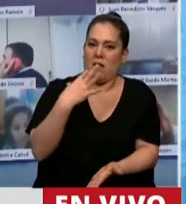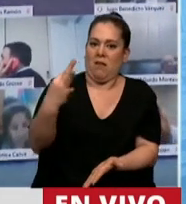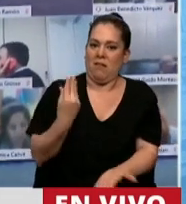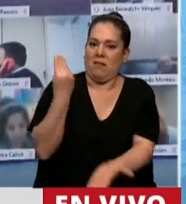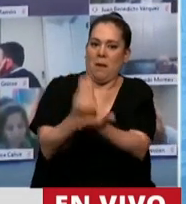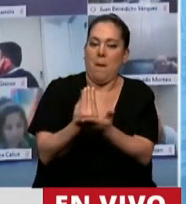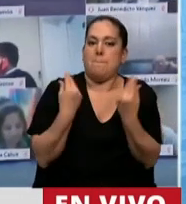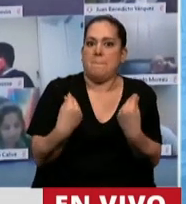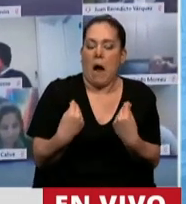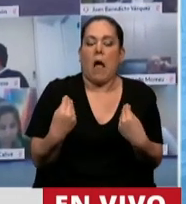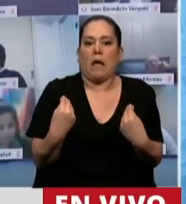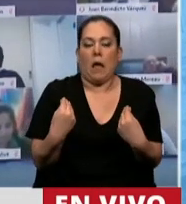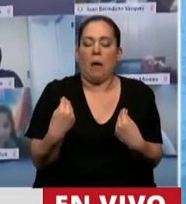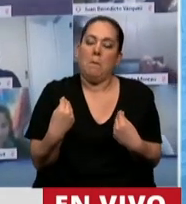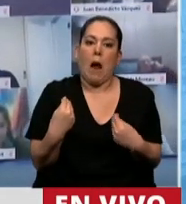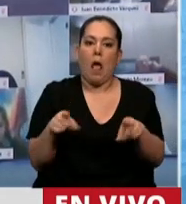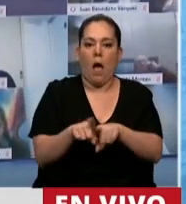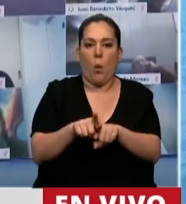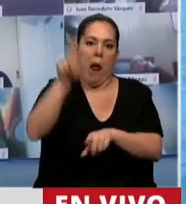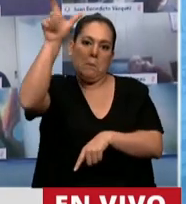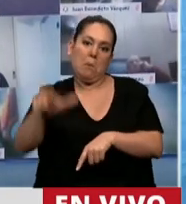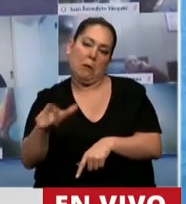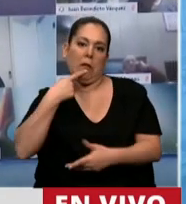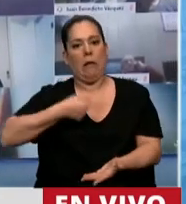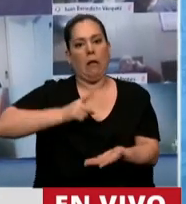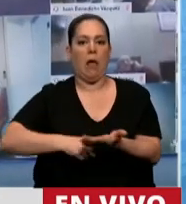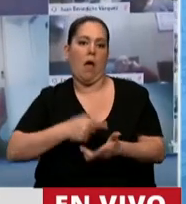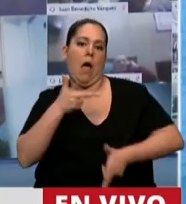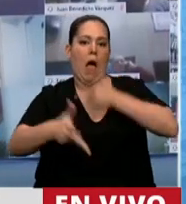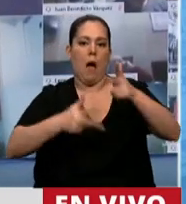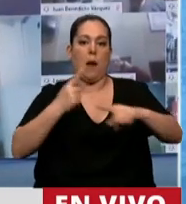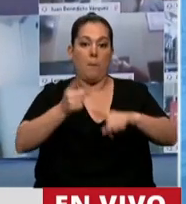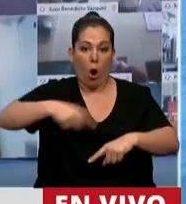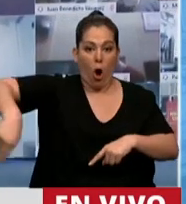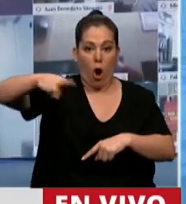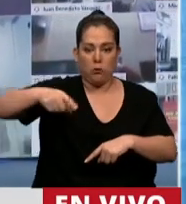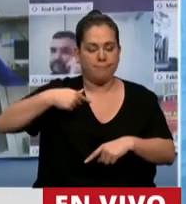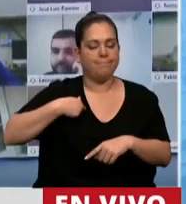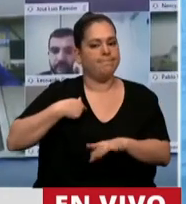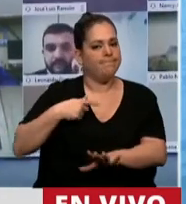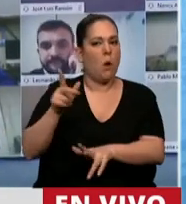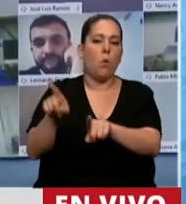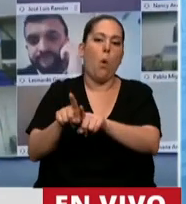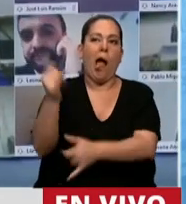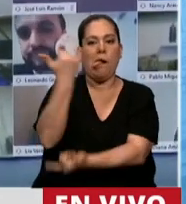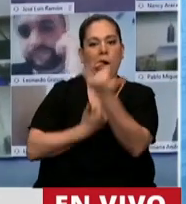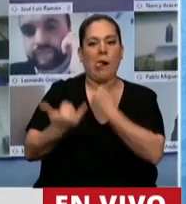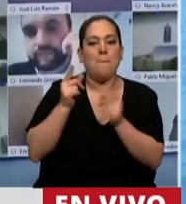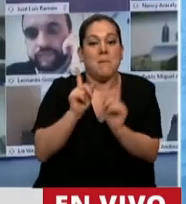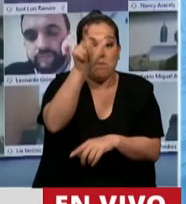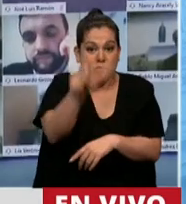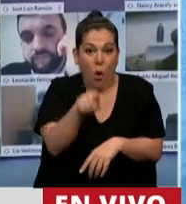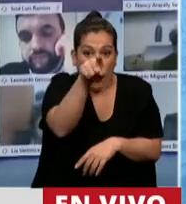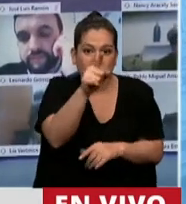venga alguien que se arroga la representatividad de la palabra y nos explique, con todo respeto, como hizo usted antes